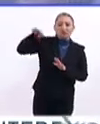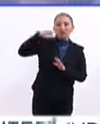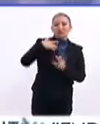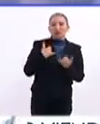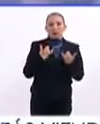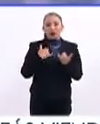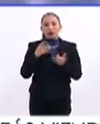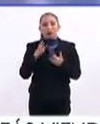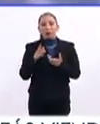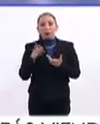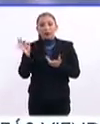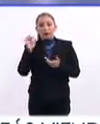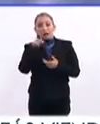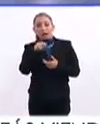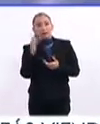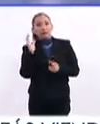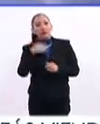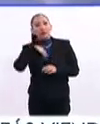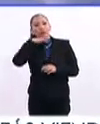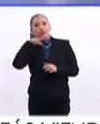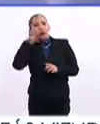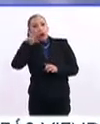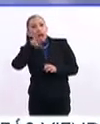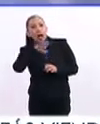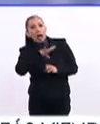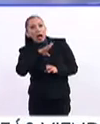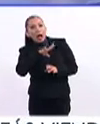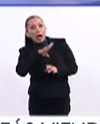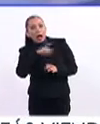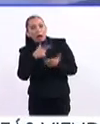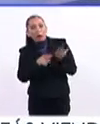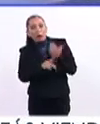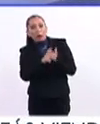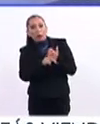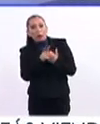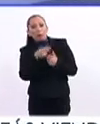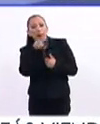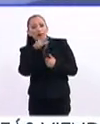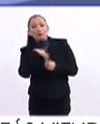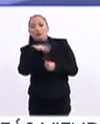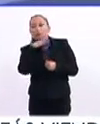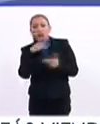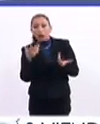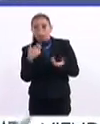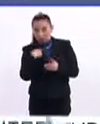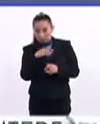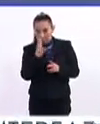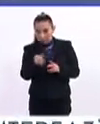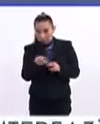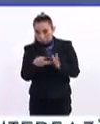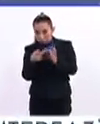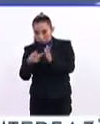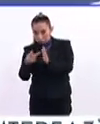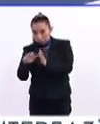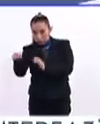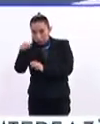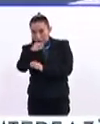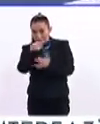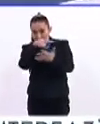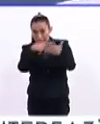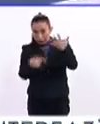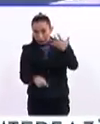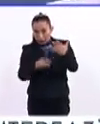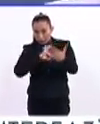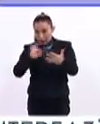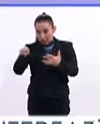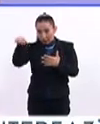un joven, cuando no, cuando a lo mejor es lo que están teniendo un problema los jóvenes que los papás no quieren darse cuenta. ¿Es común que alguno de estos cinco puntos